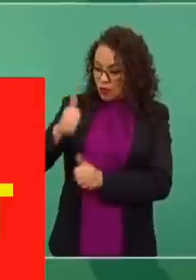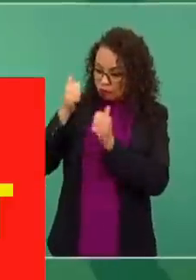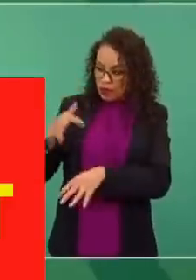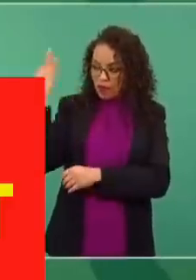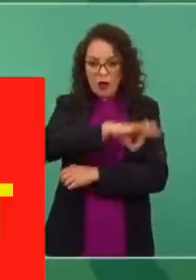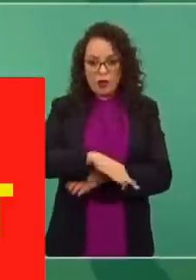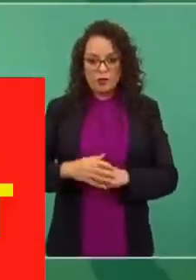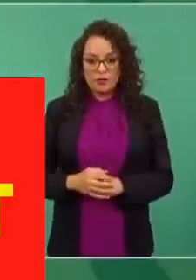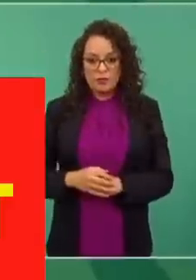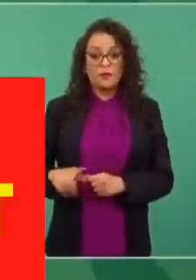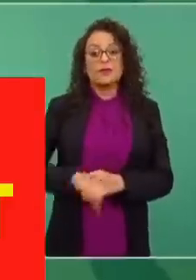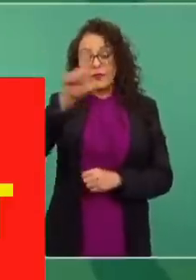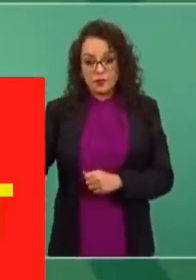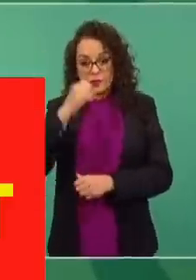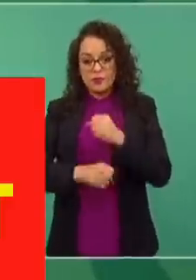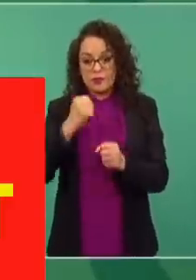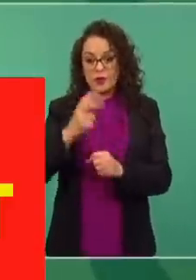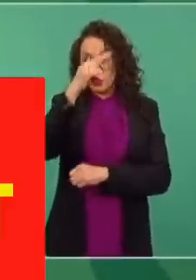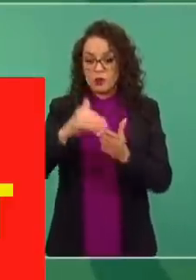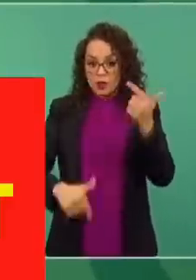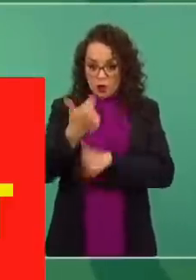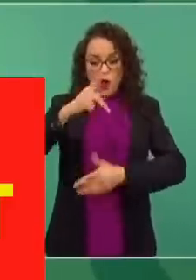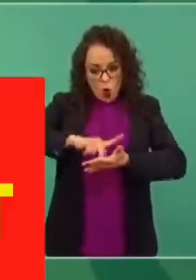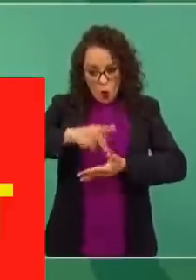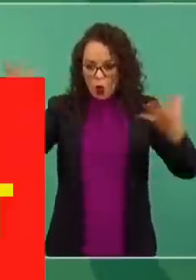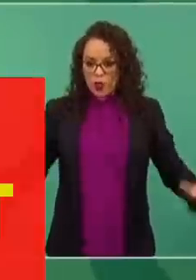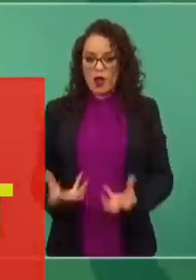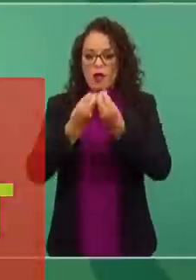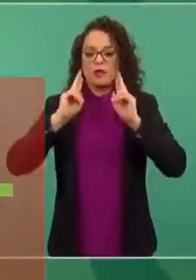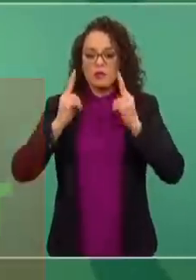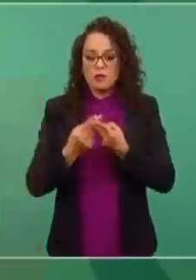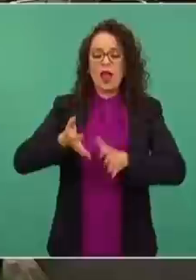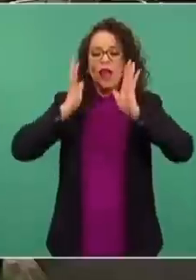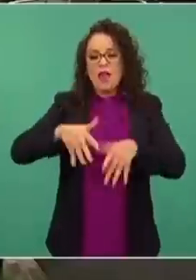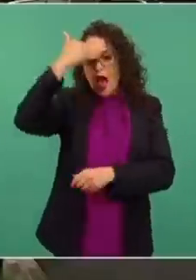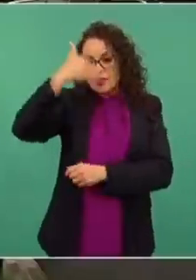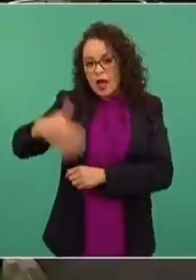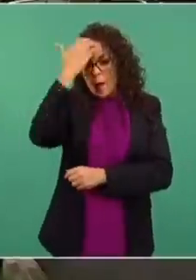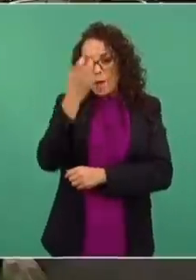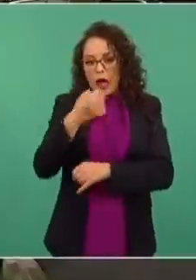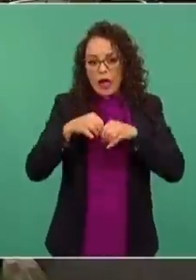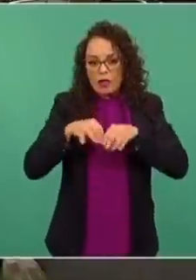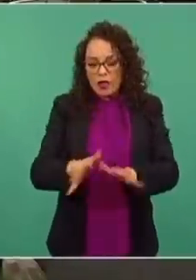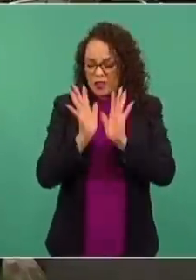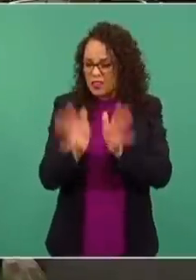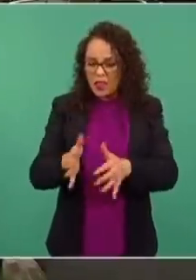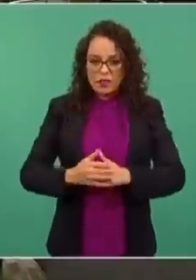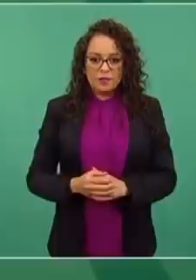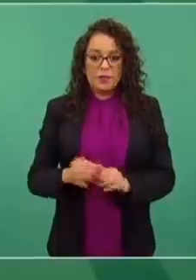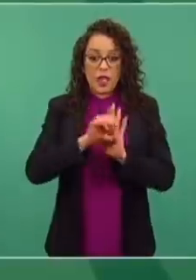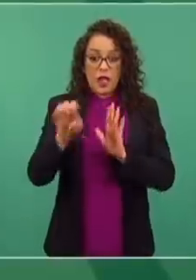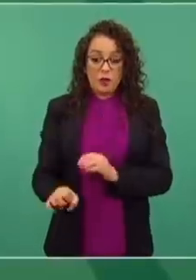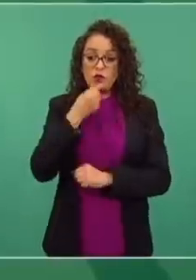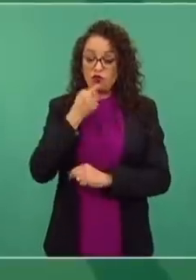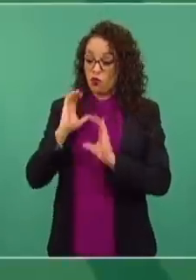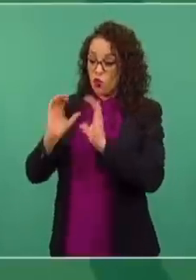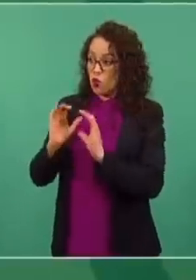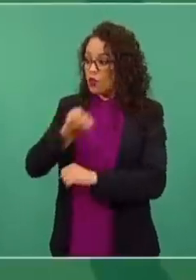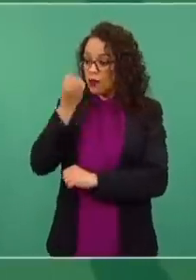en el 12 se volvieron a unir, nada más que el PAN le ayudó al PRI. En el caso, por ejemplo, de la guardería ABC,